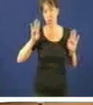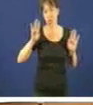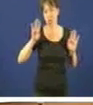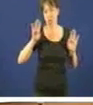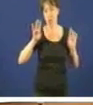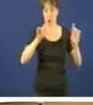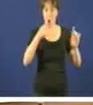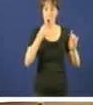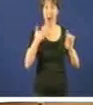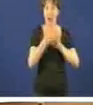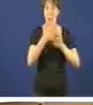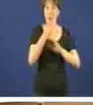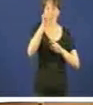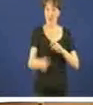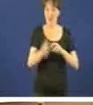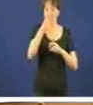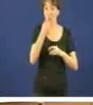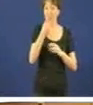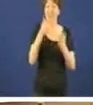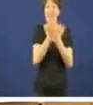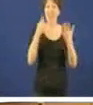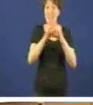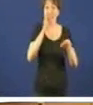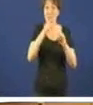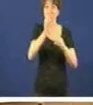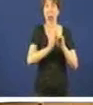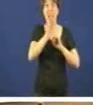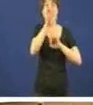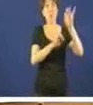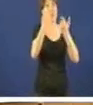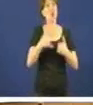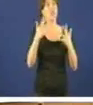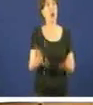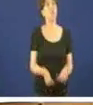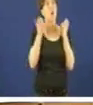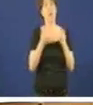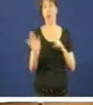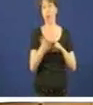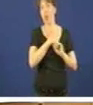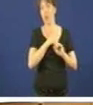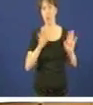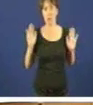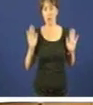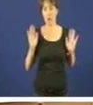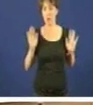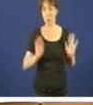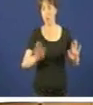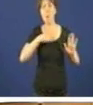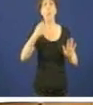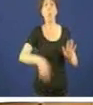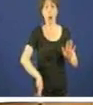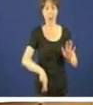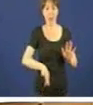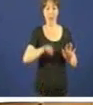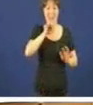digo da 6 de setembro que o do 15% estaba feito para nos era mellor alterar as cifras a orde das cifras non o 15